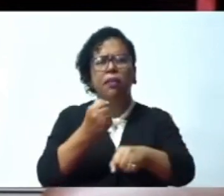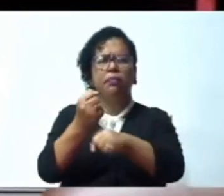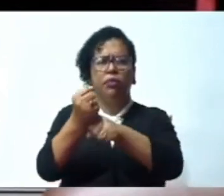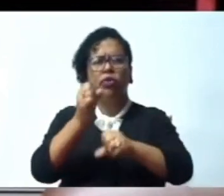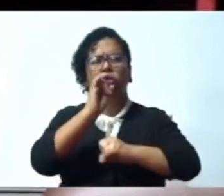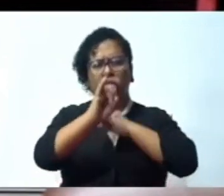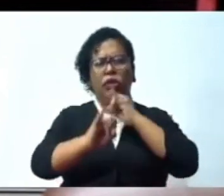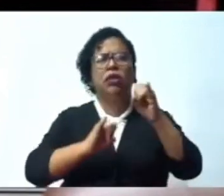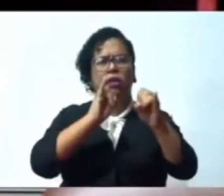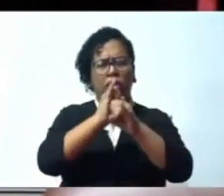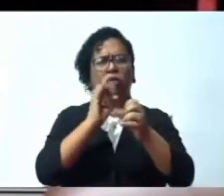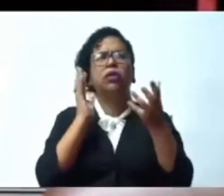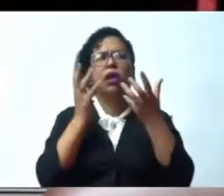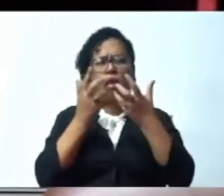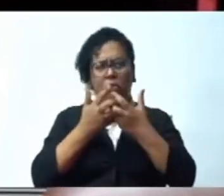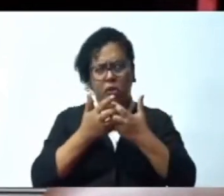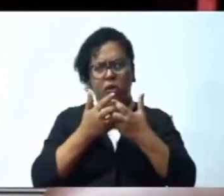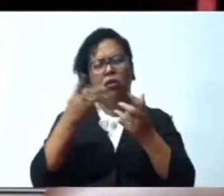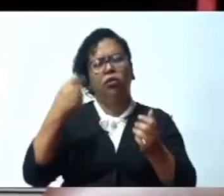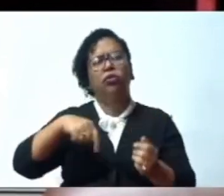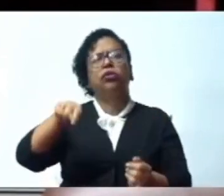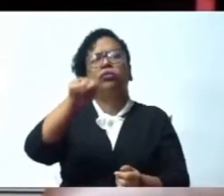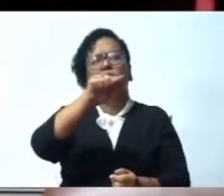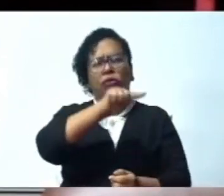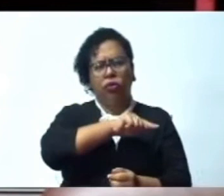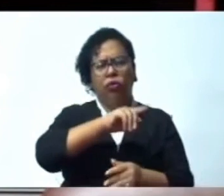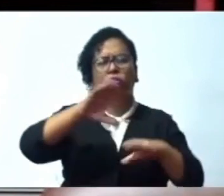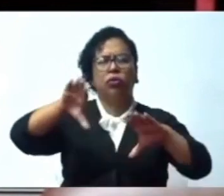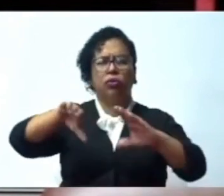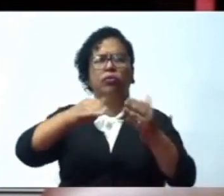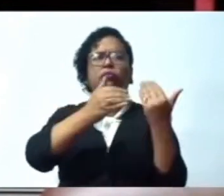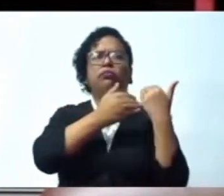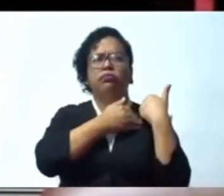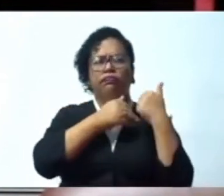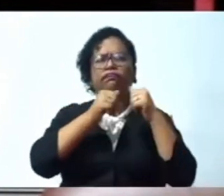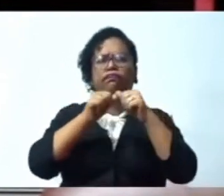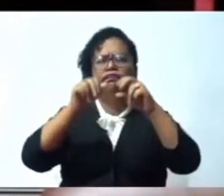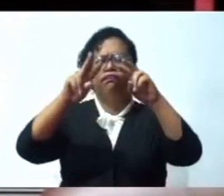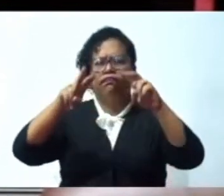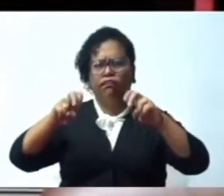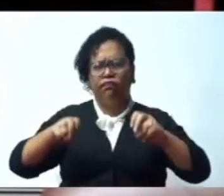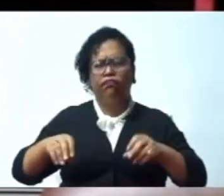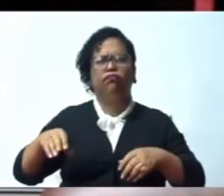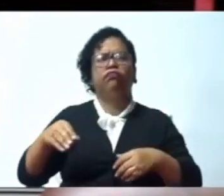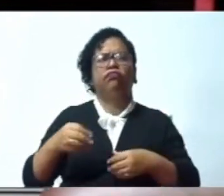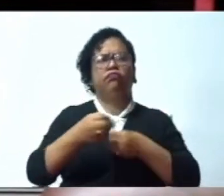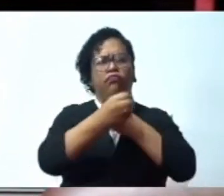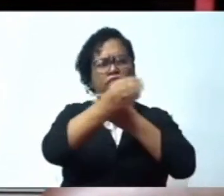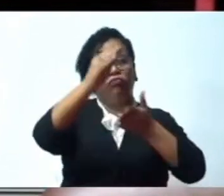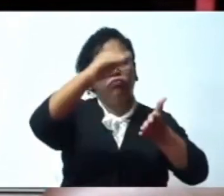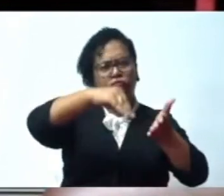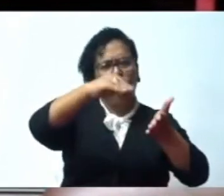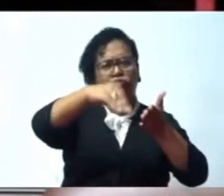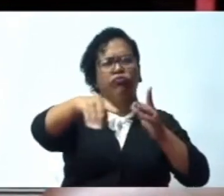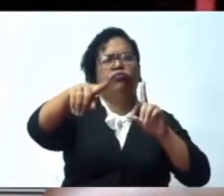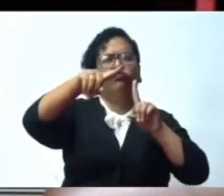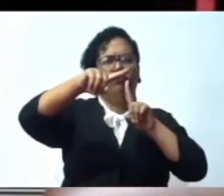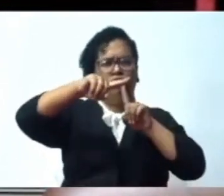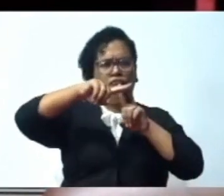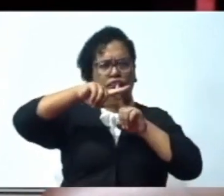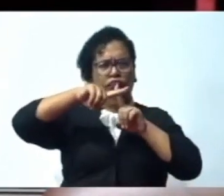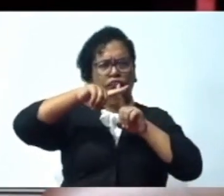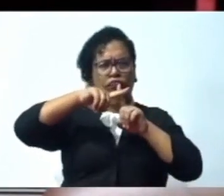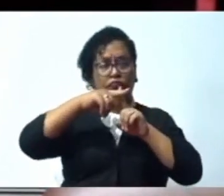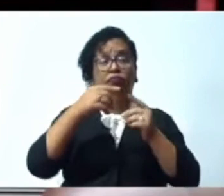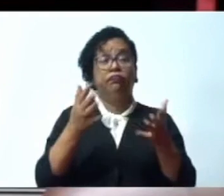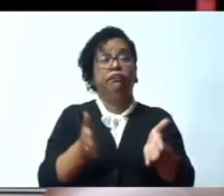tanto, nosotros como Comisión valoramos y pedimos a esta honorable sala que den su voto positivo para que